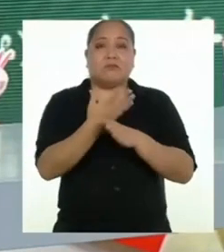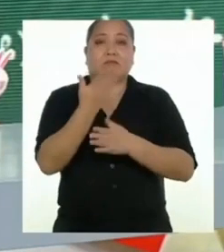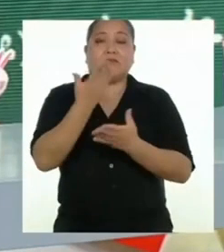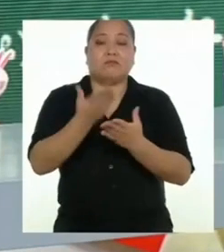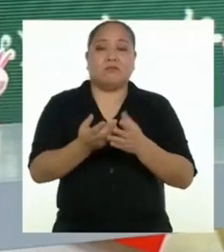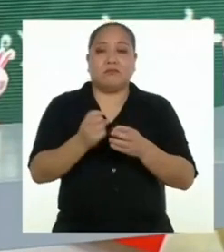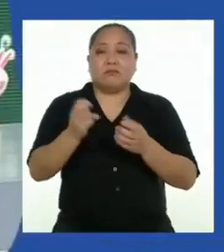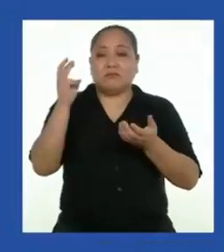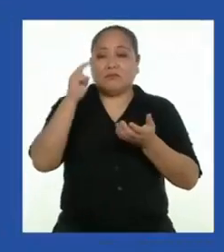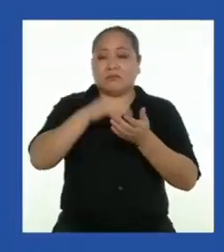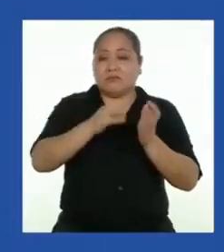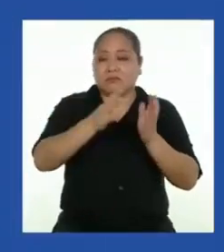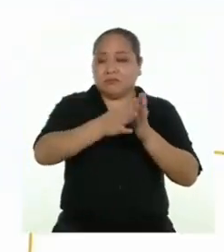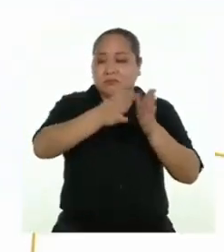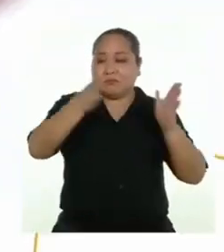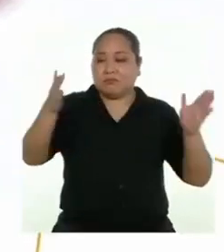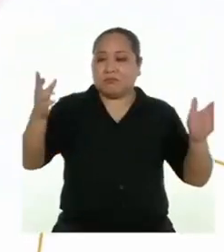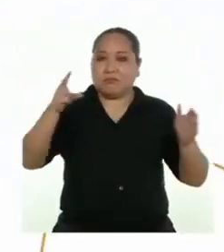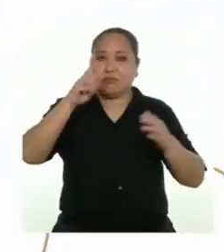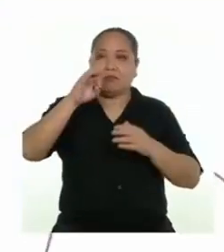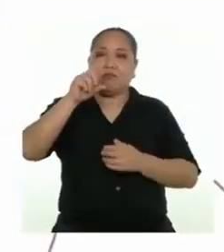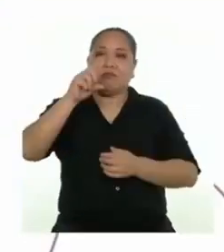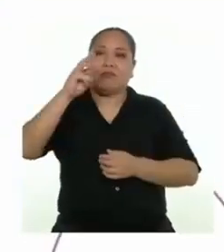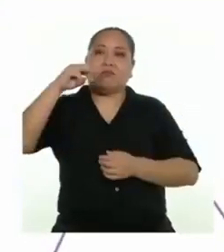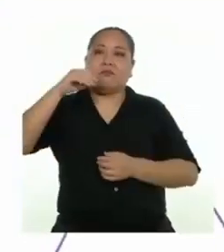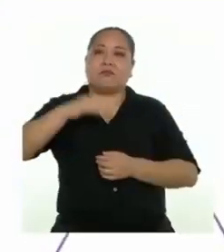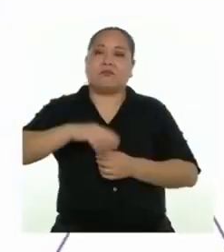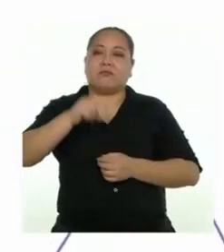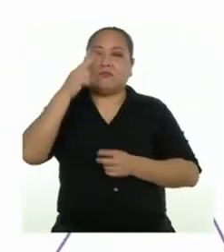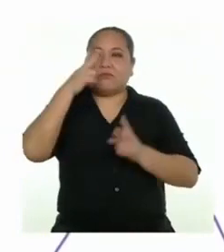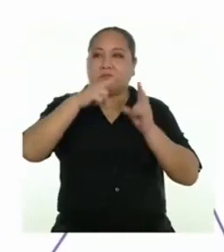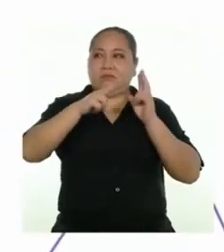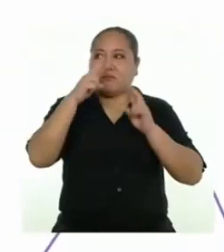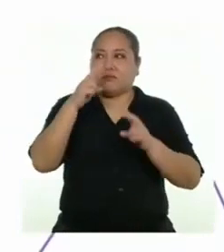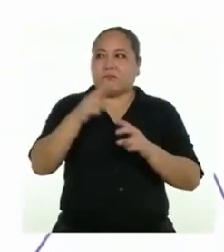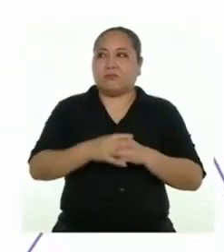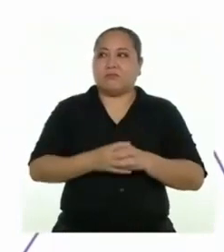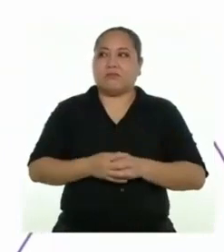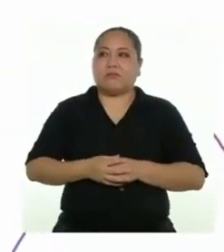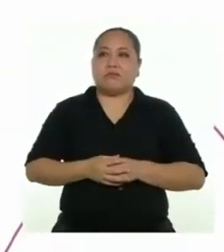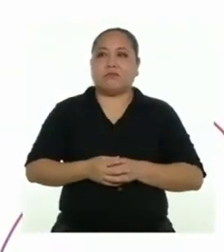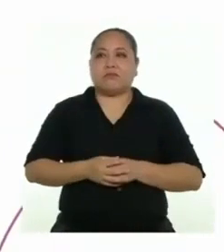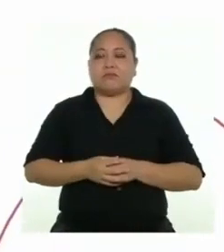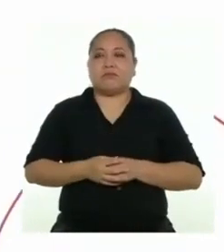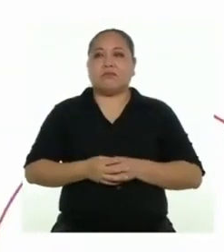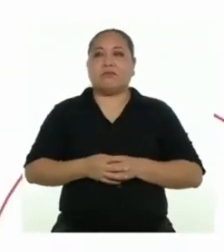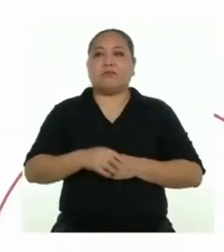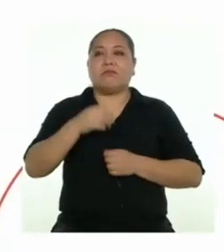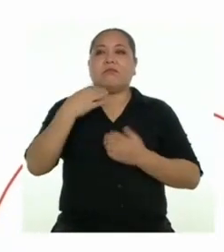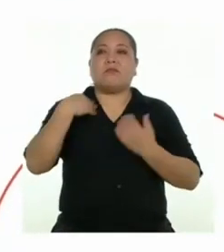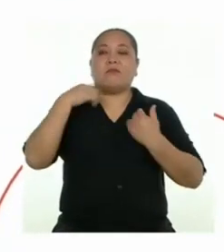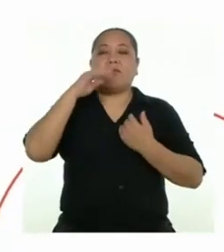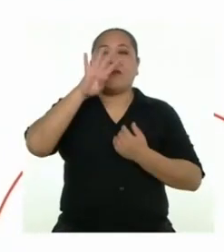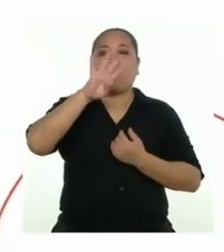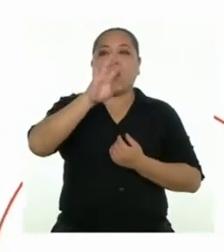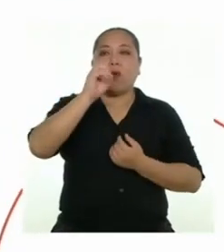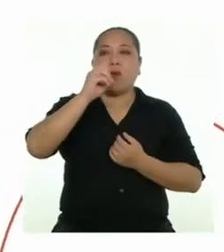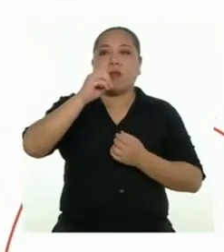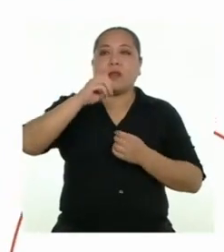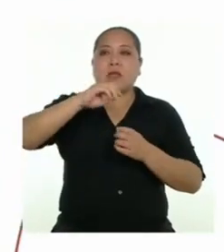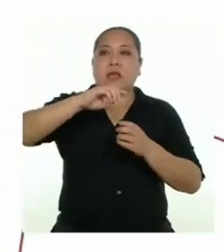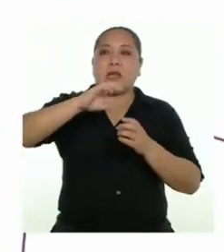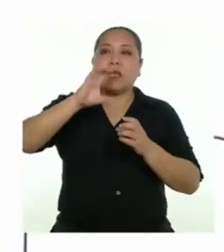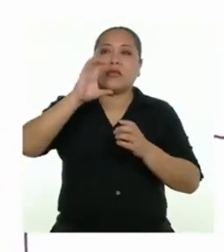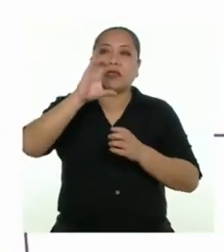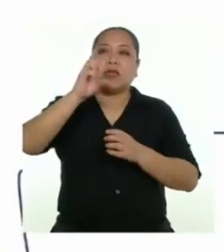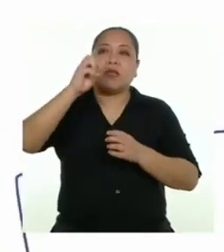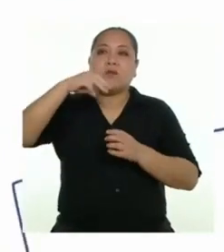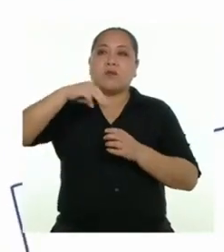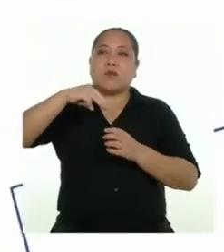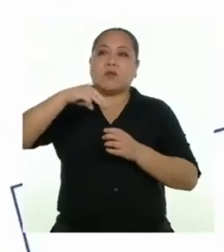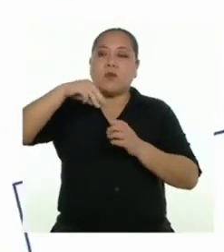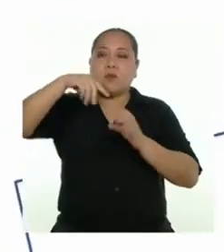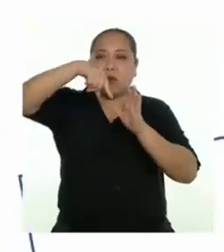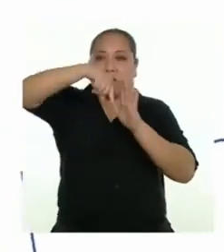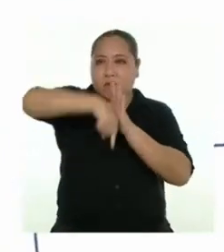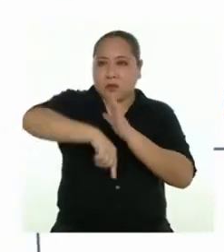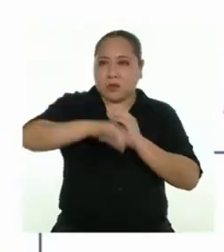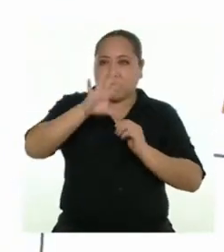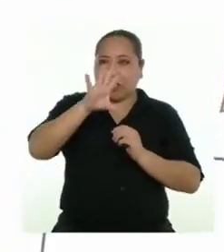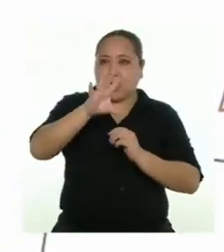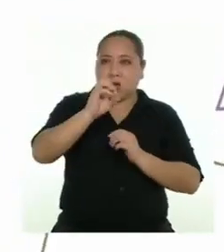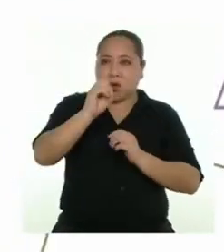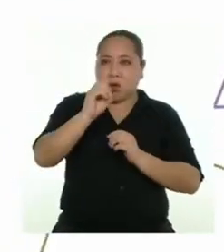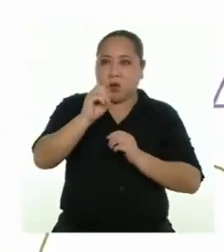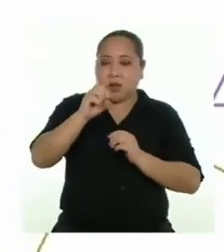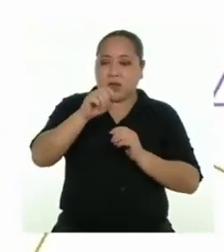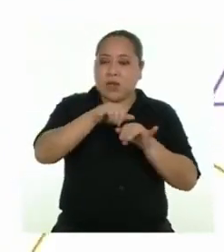tener mayor volumen. Como medidas tenemos 40 centímetros de profundidad, 50 centímetros de